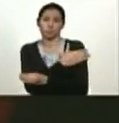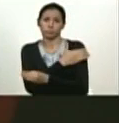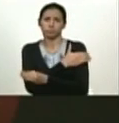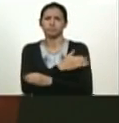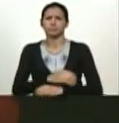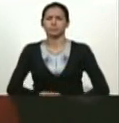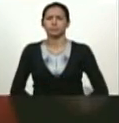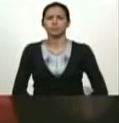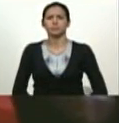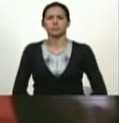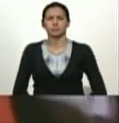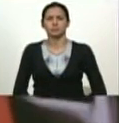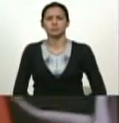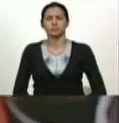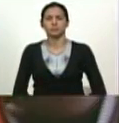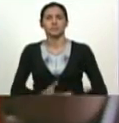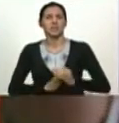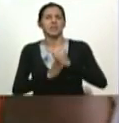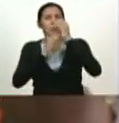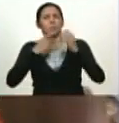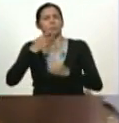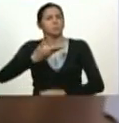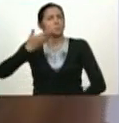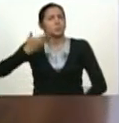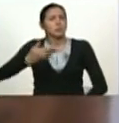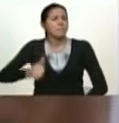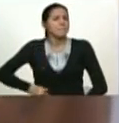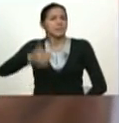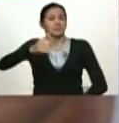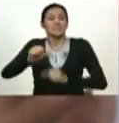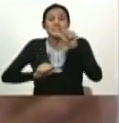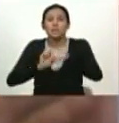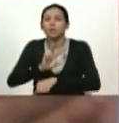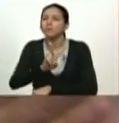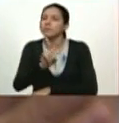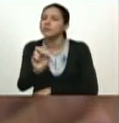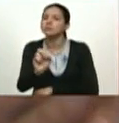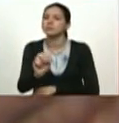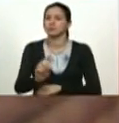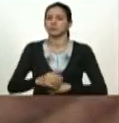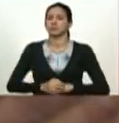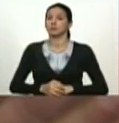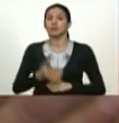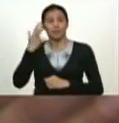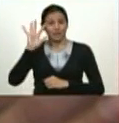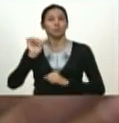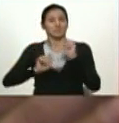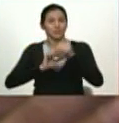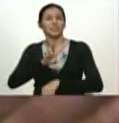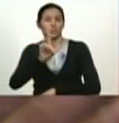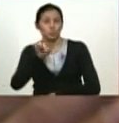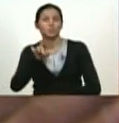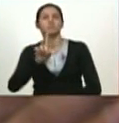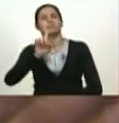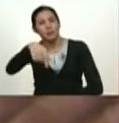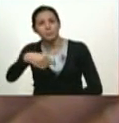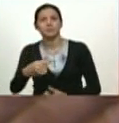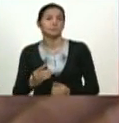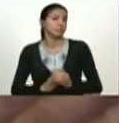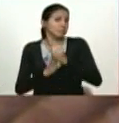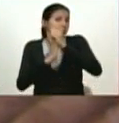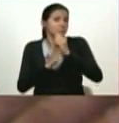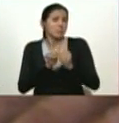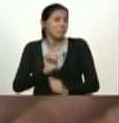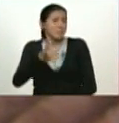El líder político más importante del siglo XX, y creo que del siglo XXI, Hugo Chávez.